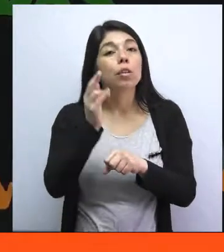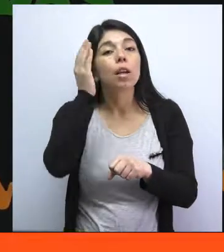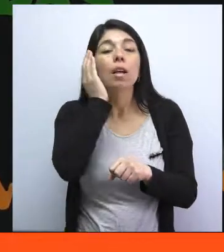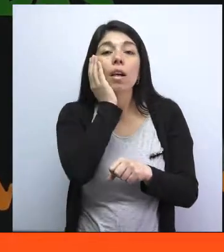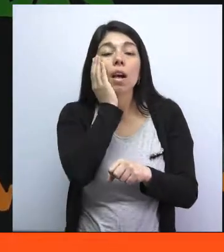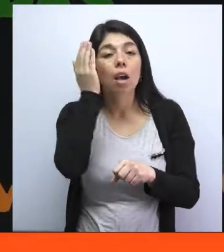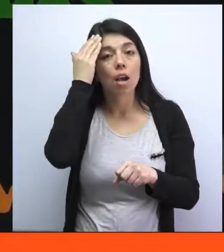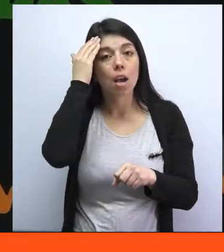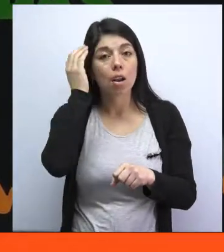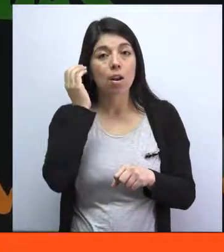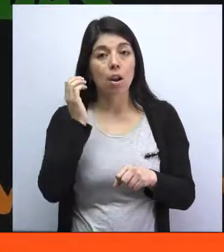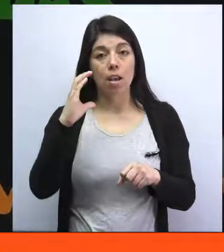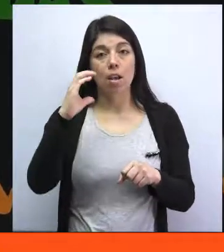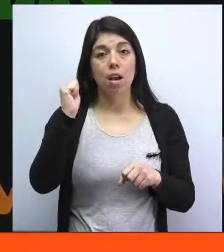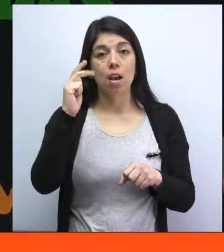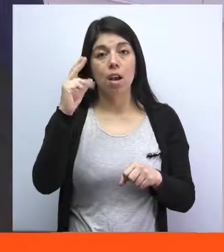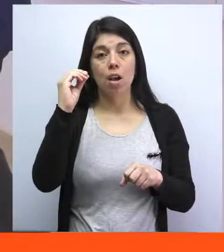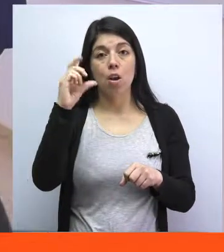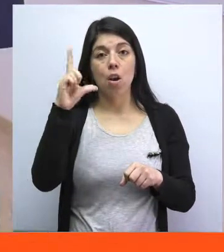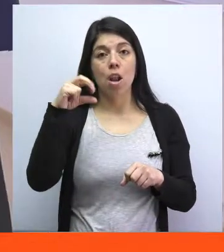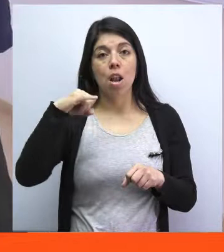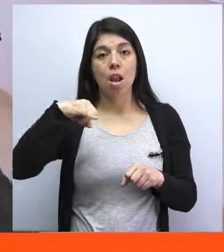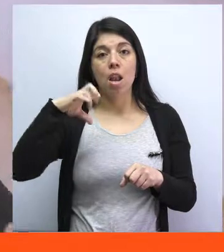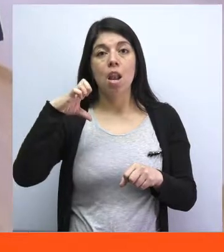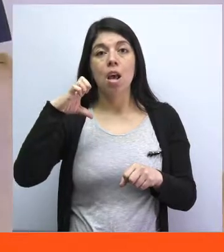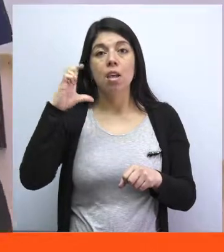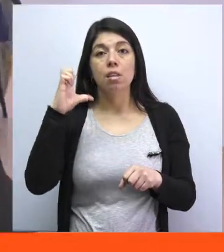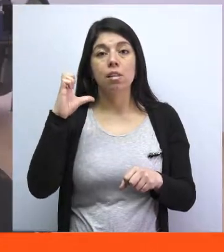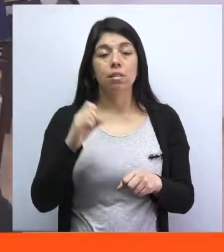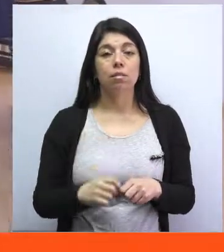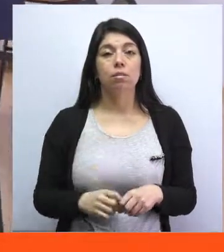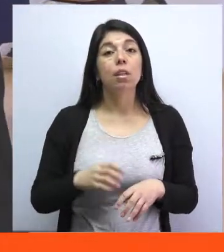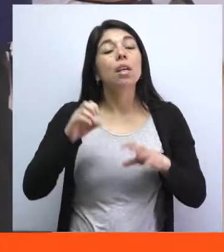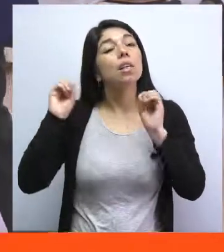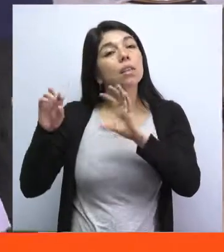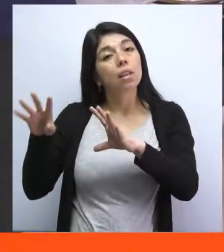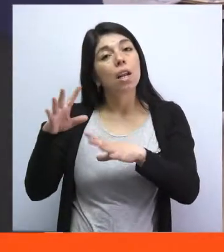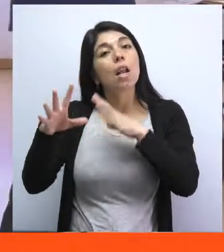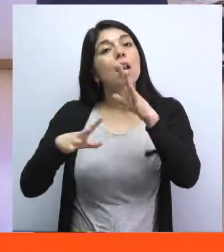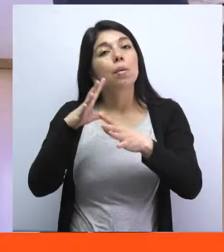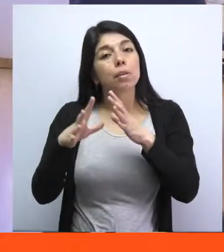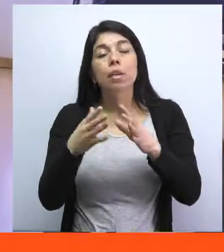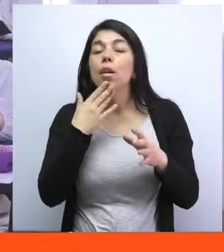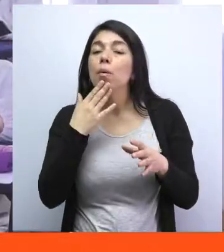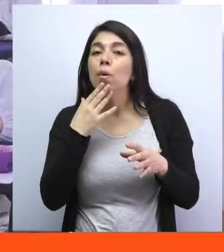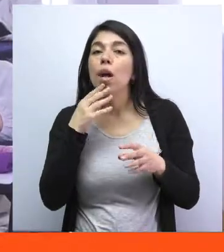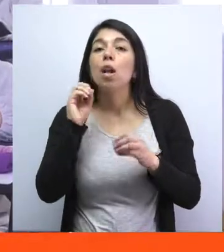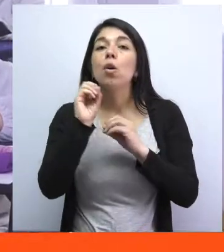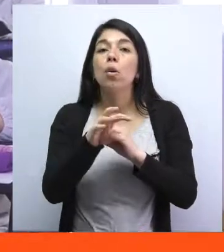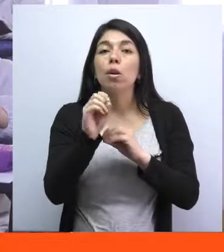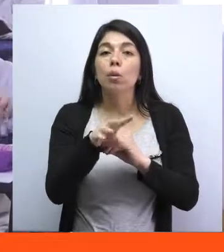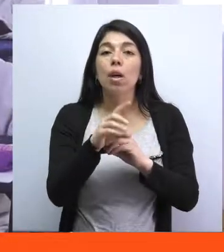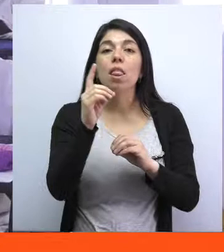Mujoa, quien se preocupa de enseñar a alumnos con discapacidad auditiva en lengua de señas y también al coeducador Daniel Barriga,